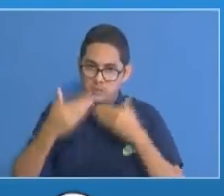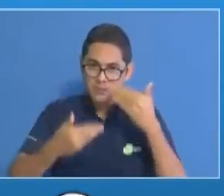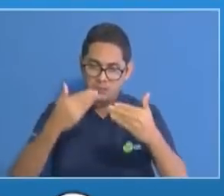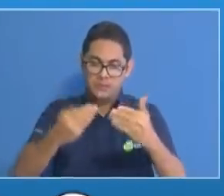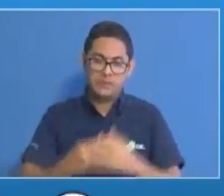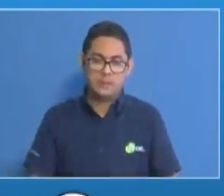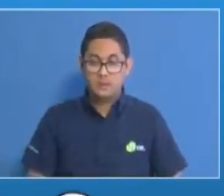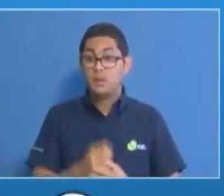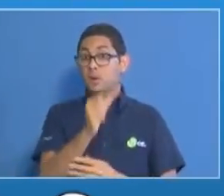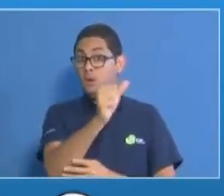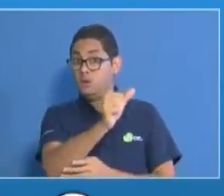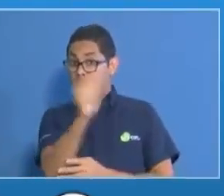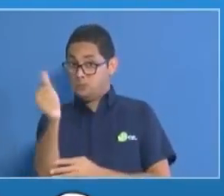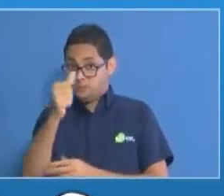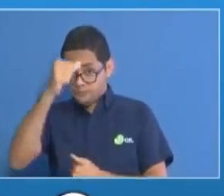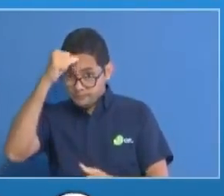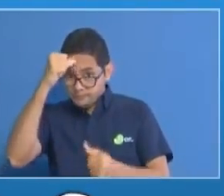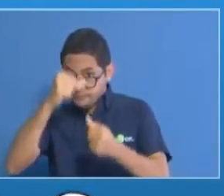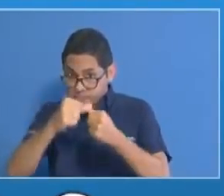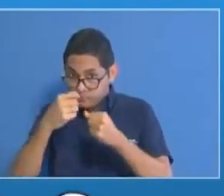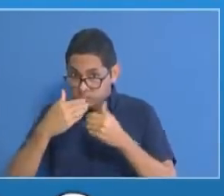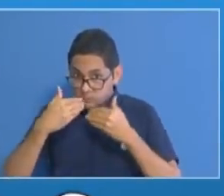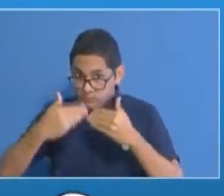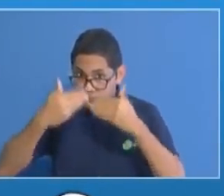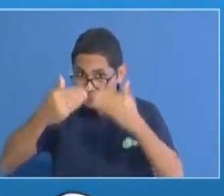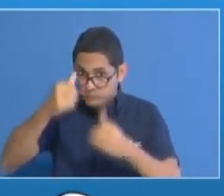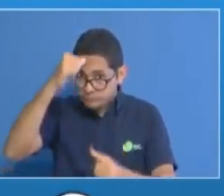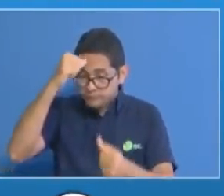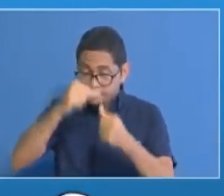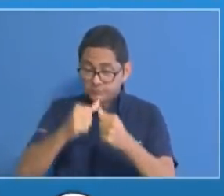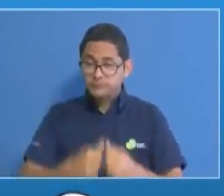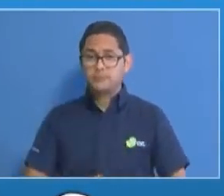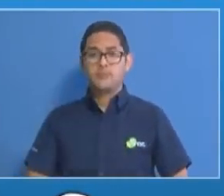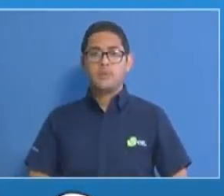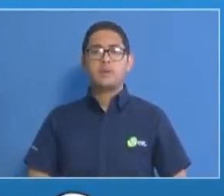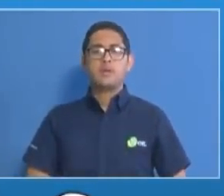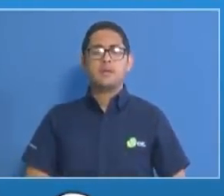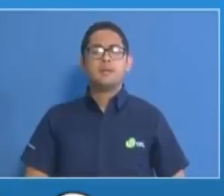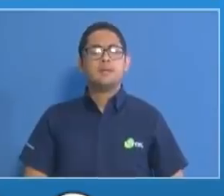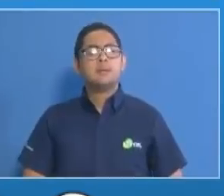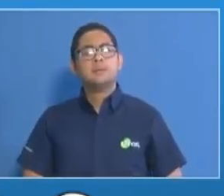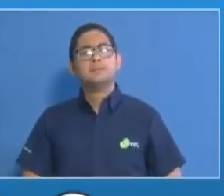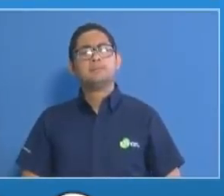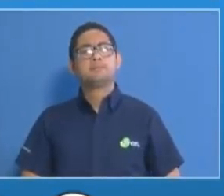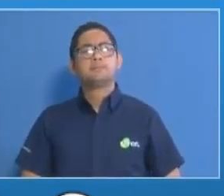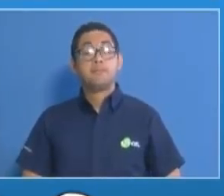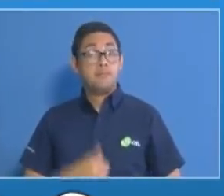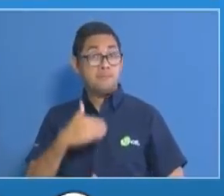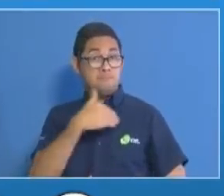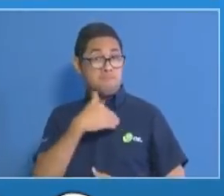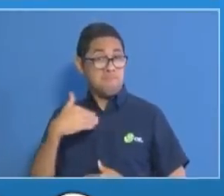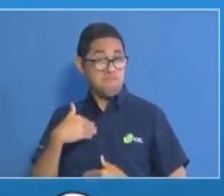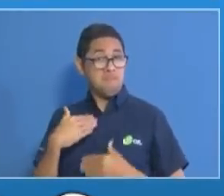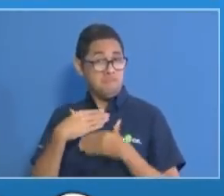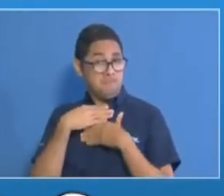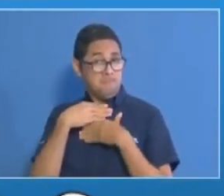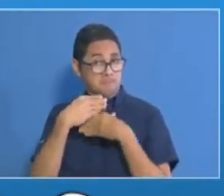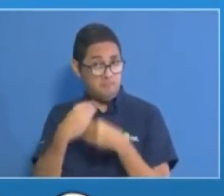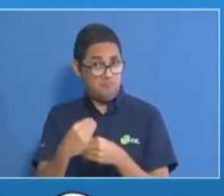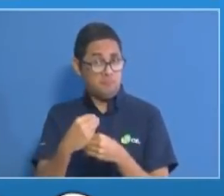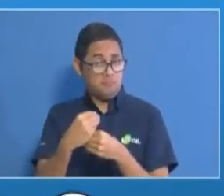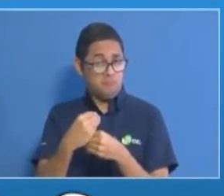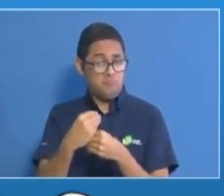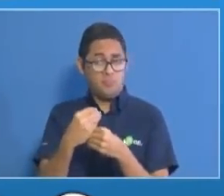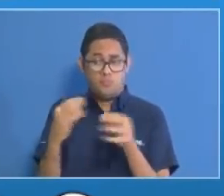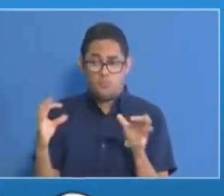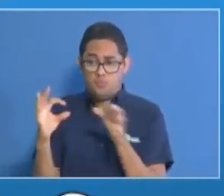de los puntos que queremos recordar el día de hoy es que, en armonía con el Ministerio de Salud, la